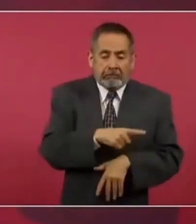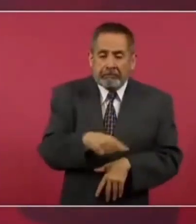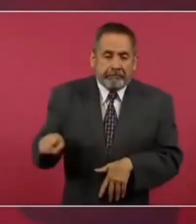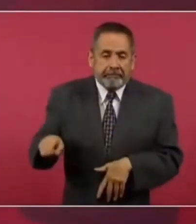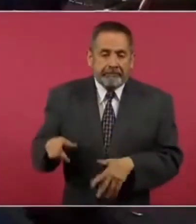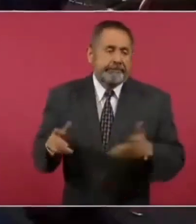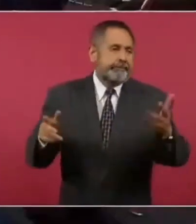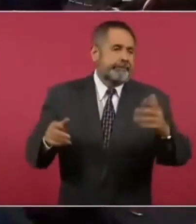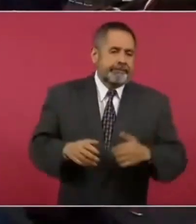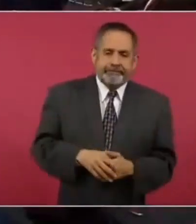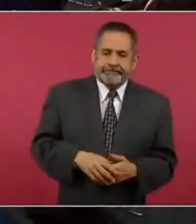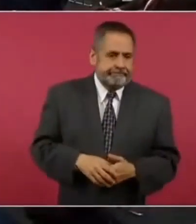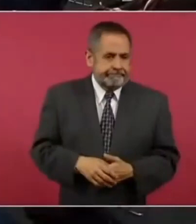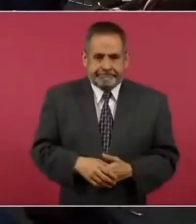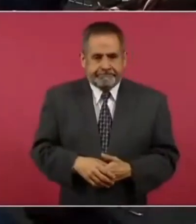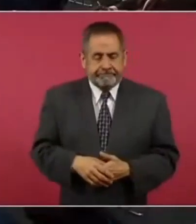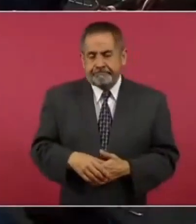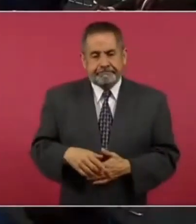Porfirio Díaz